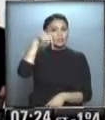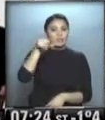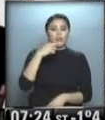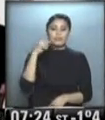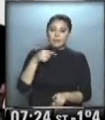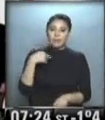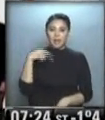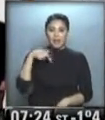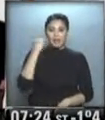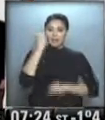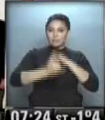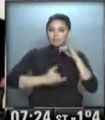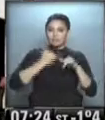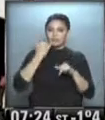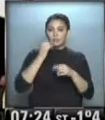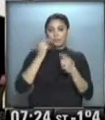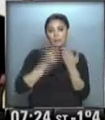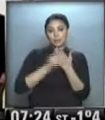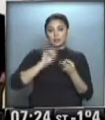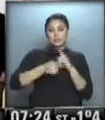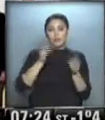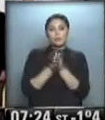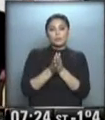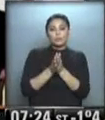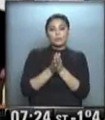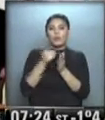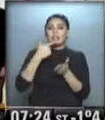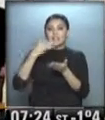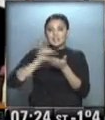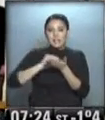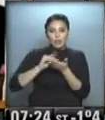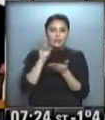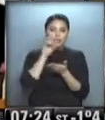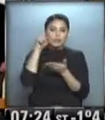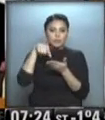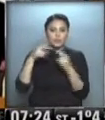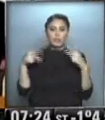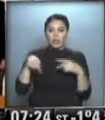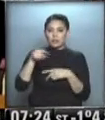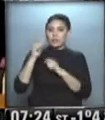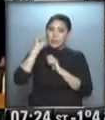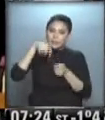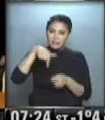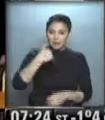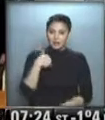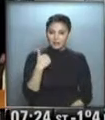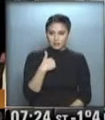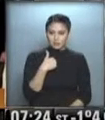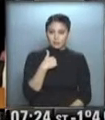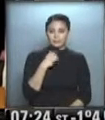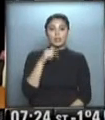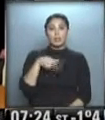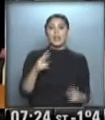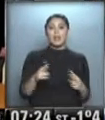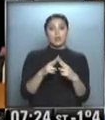abordaron el canciller Héctor Timerman y un grupo de senadores estadounidenses que se encuentran de visita en el país. Del